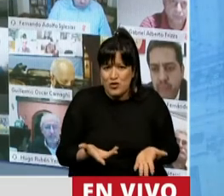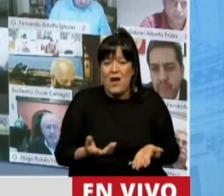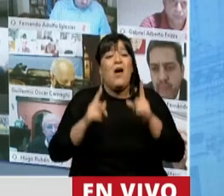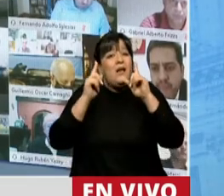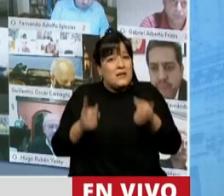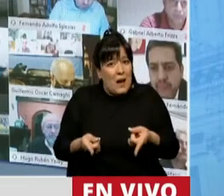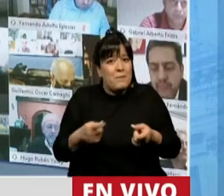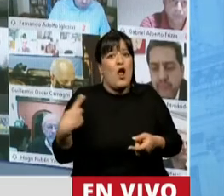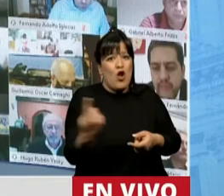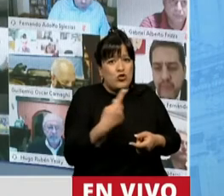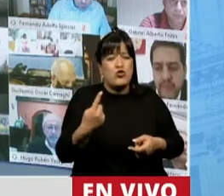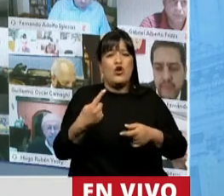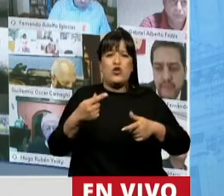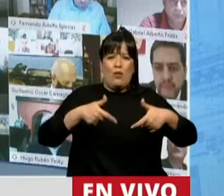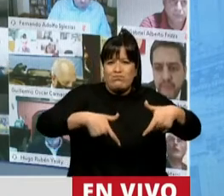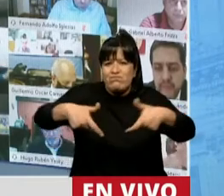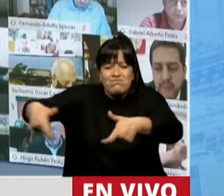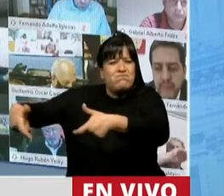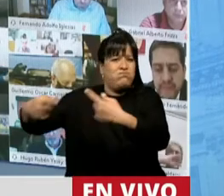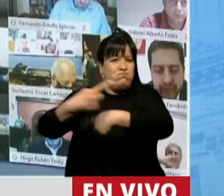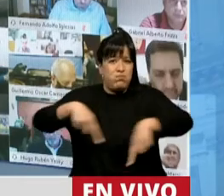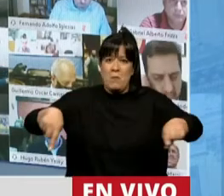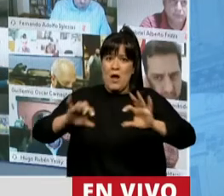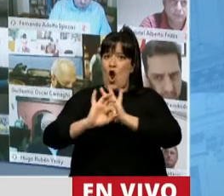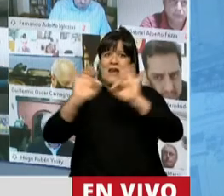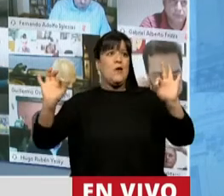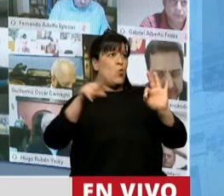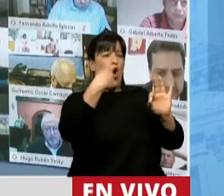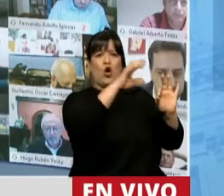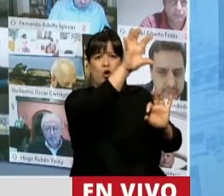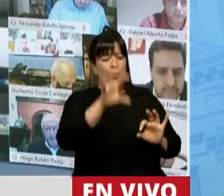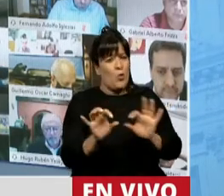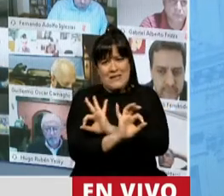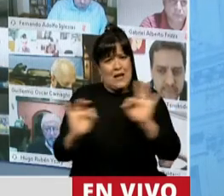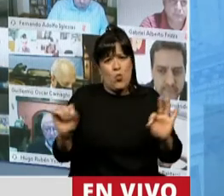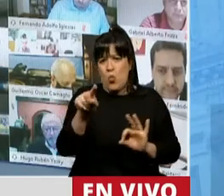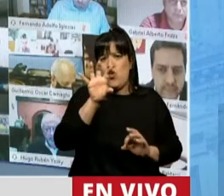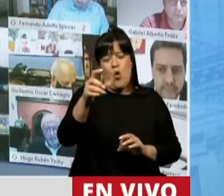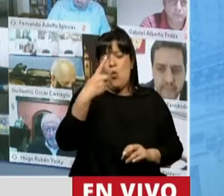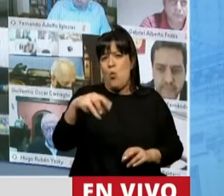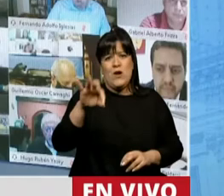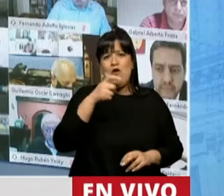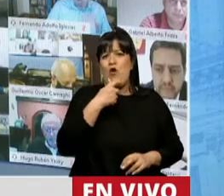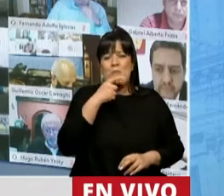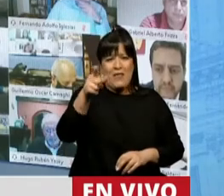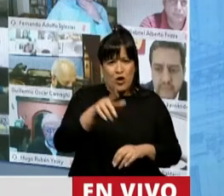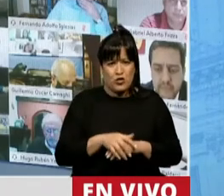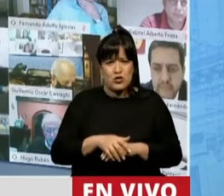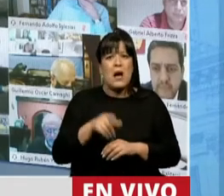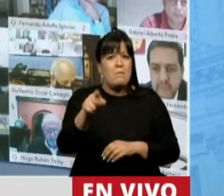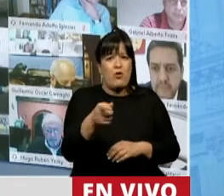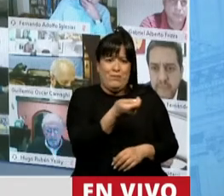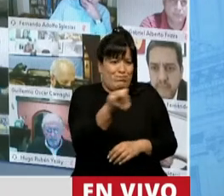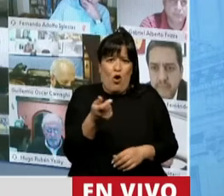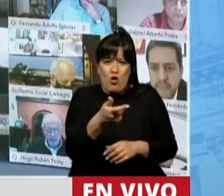también es que hacemos diques y canales como no hace nadie en el país. Porque no solamente para aprovechar la inovilapidad un recurso escaso